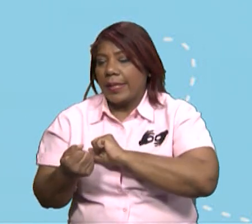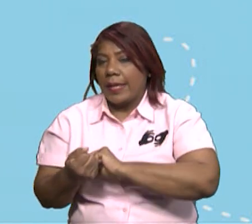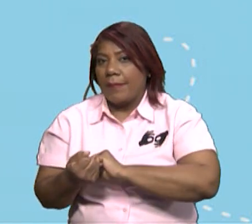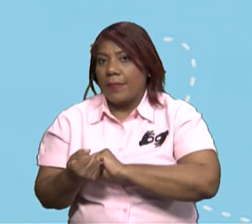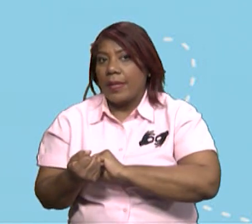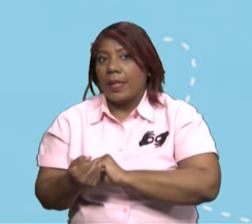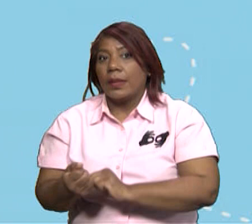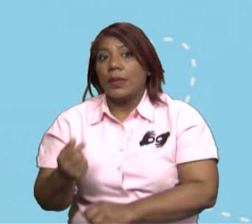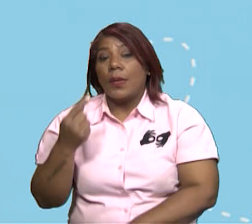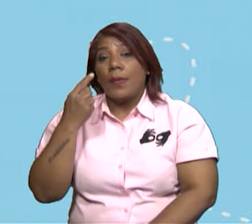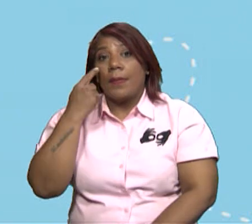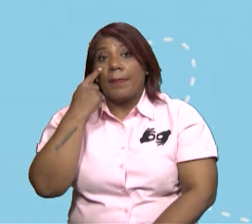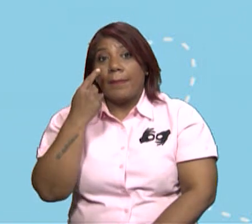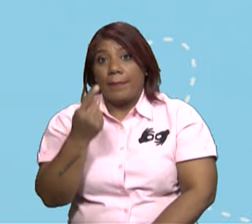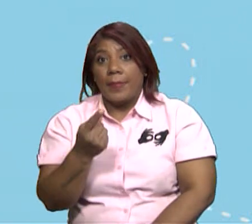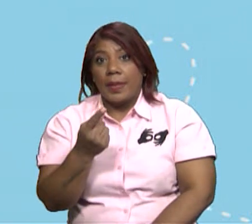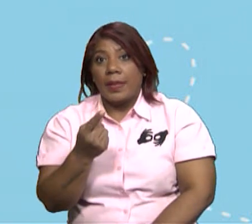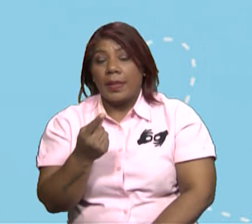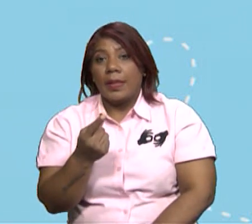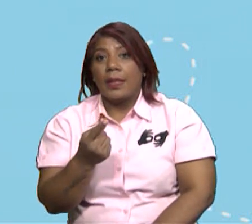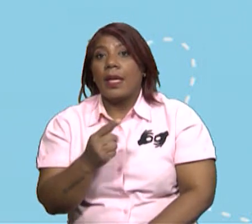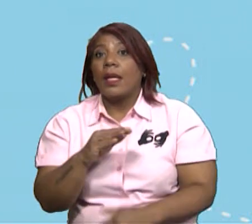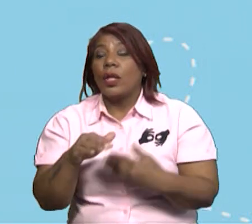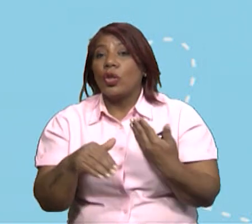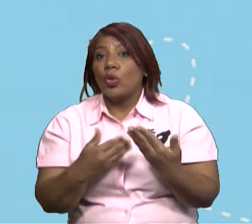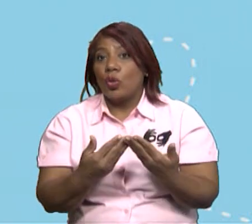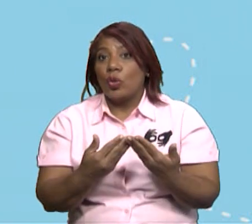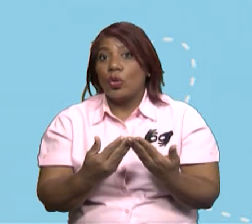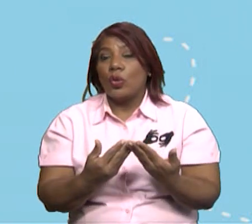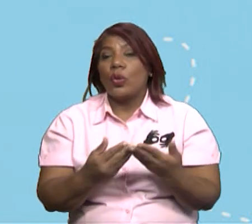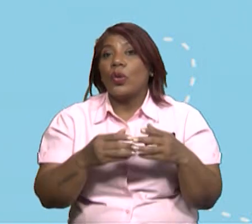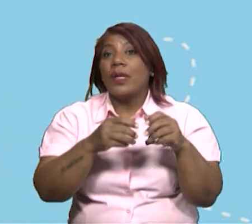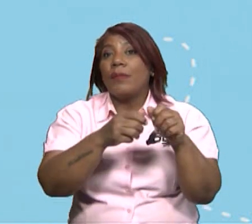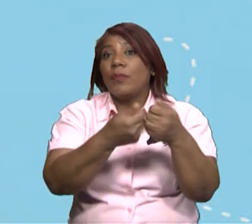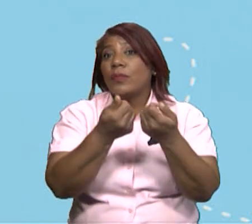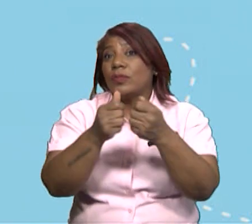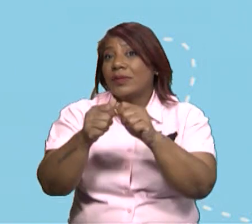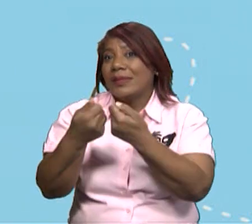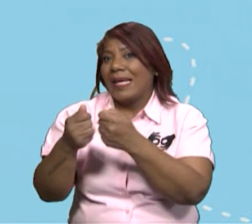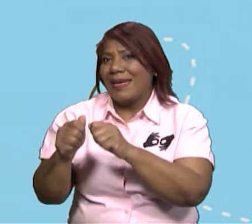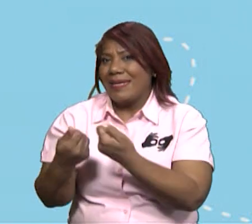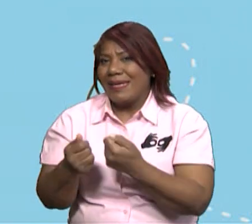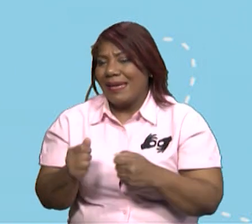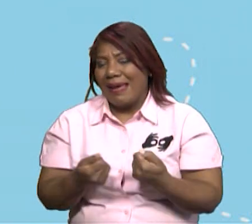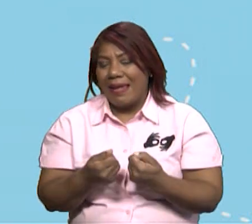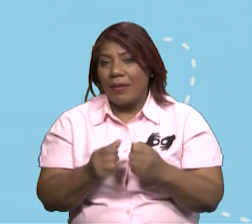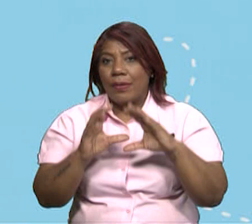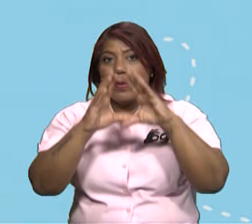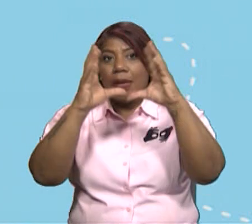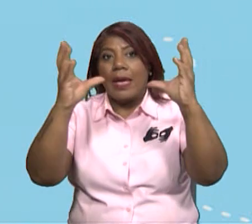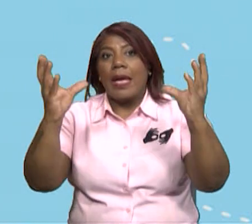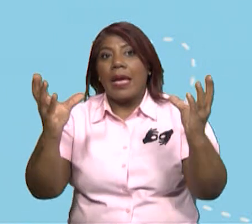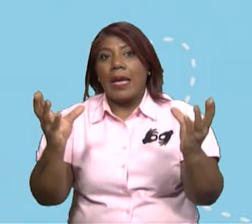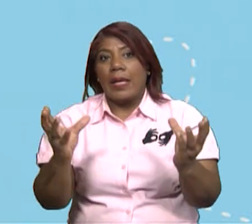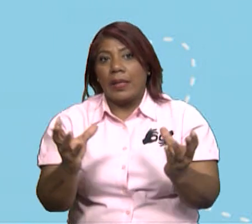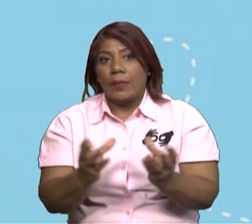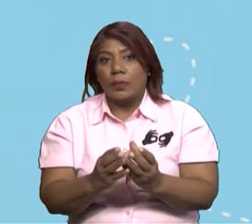Tenemos aquí las especies introducidas. Tenemos también lo que son la destrucción,